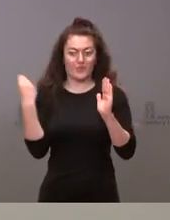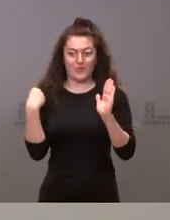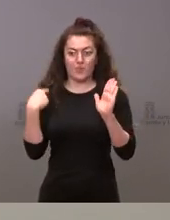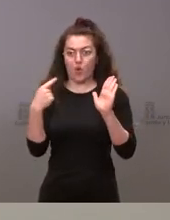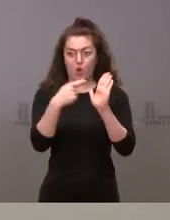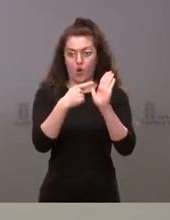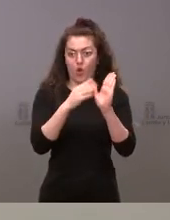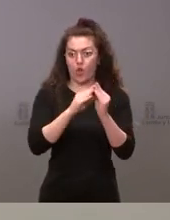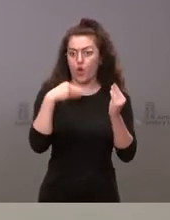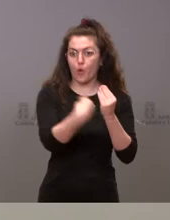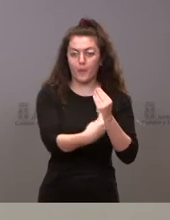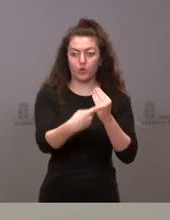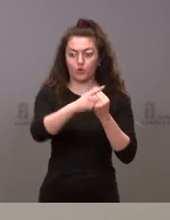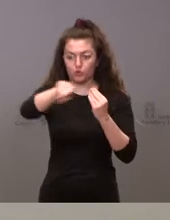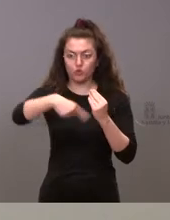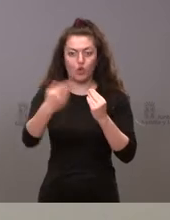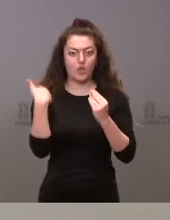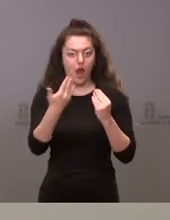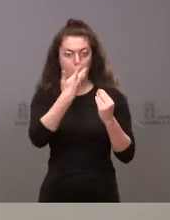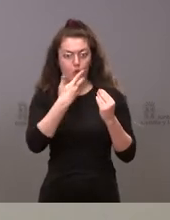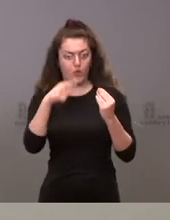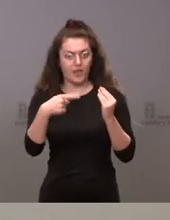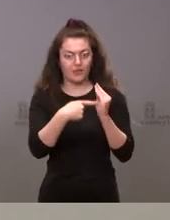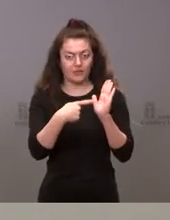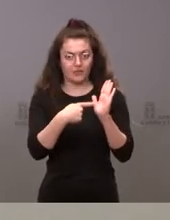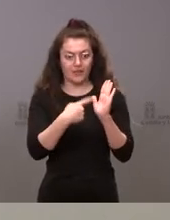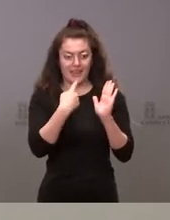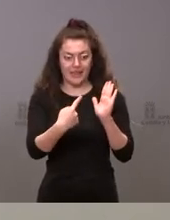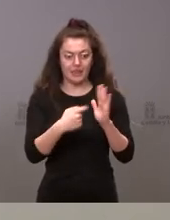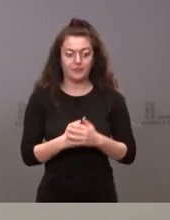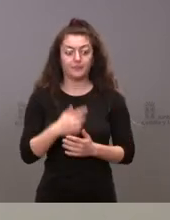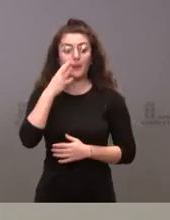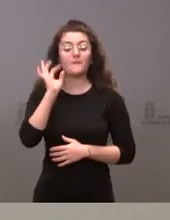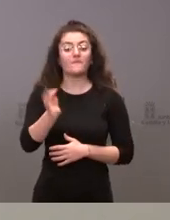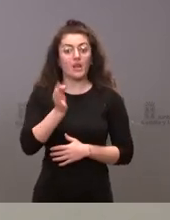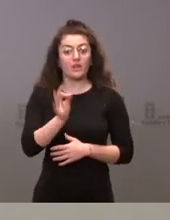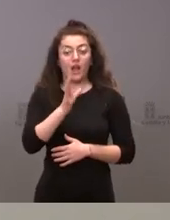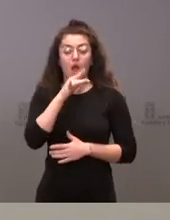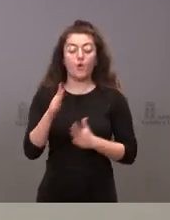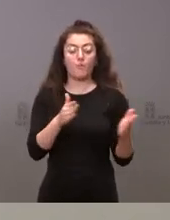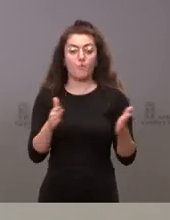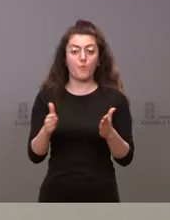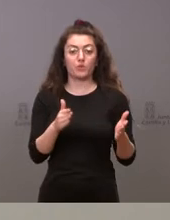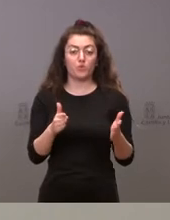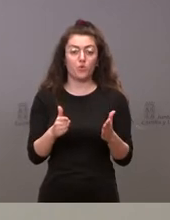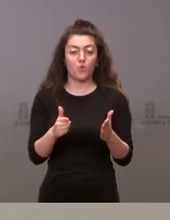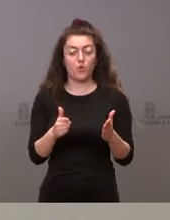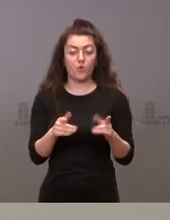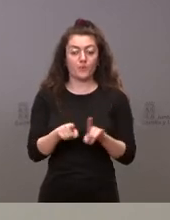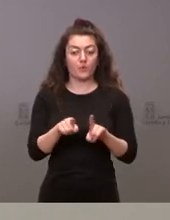el documento que ustedes conocen es verdad que vivimos momentos donde pues tenemos